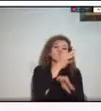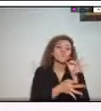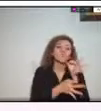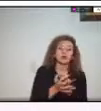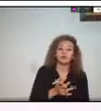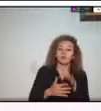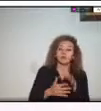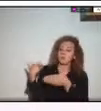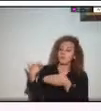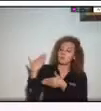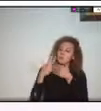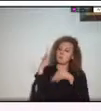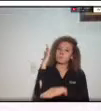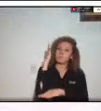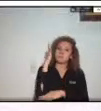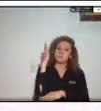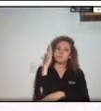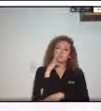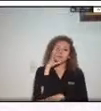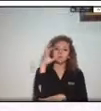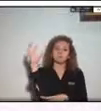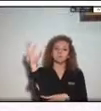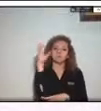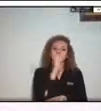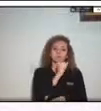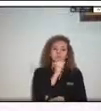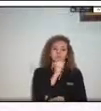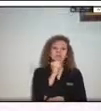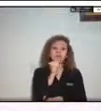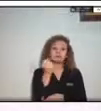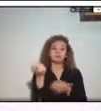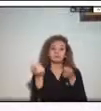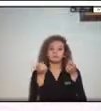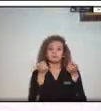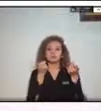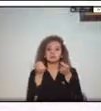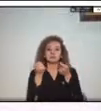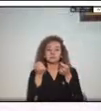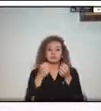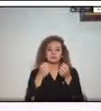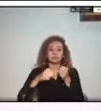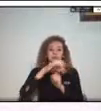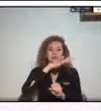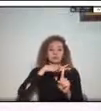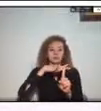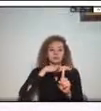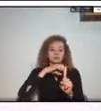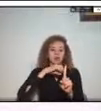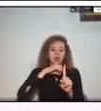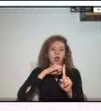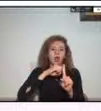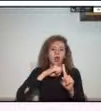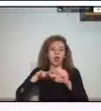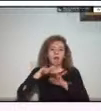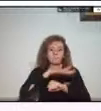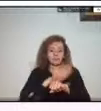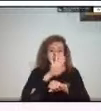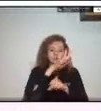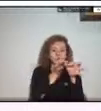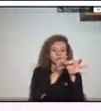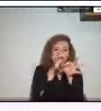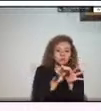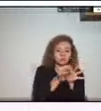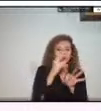logramos identificar la compleja y dinámica situación socioambiental que se presenta en el pie de monte llanero donde el flanco oriental de la